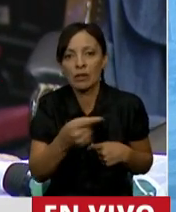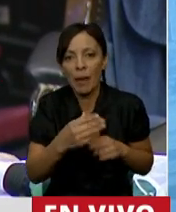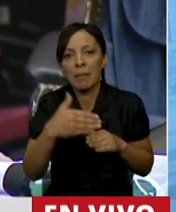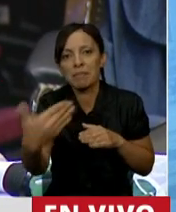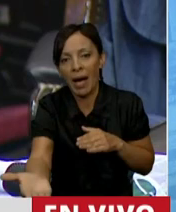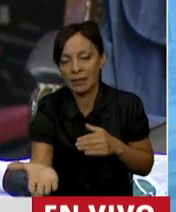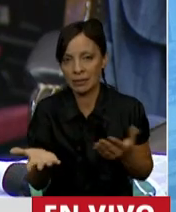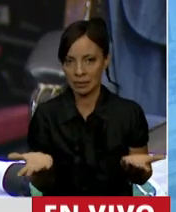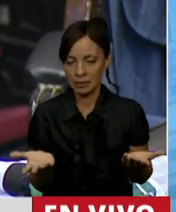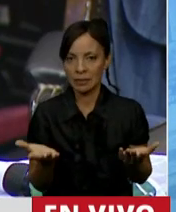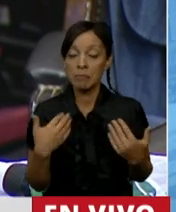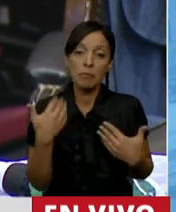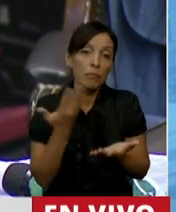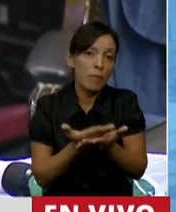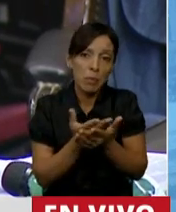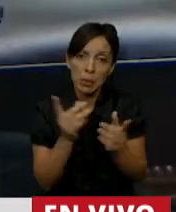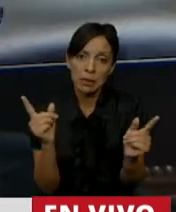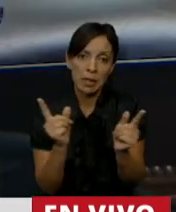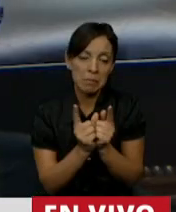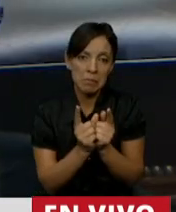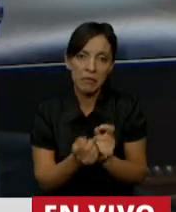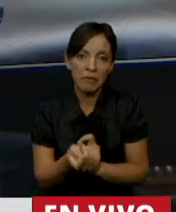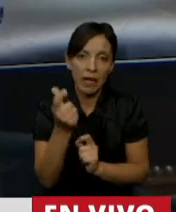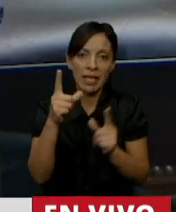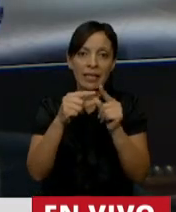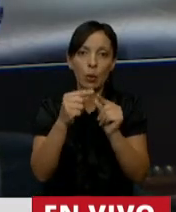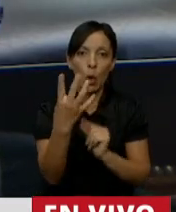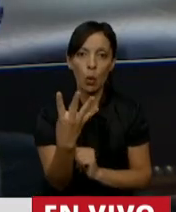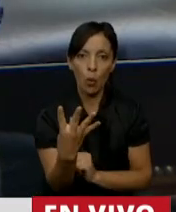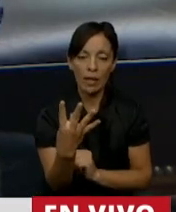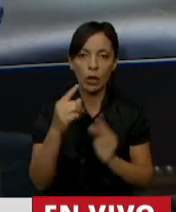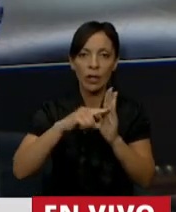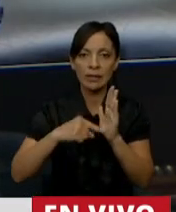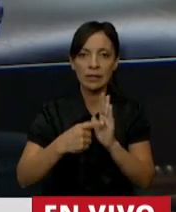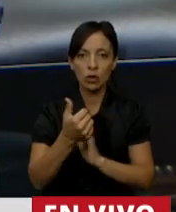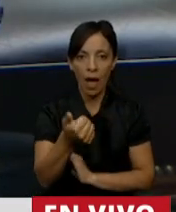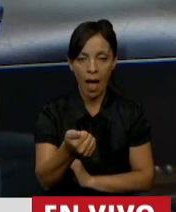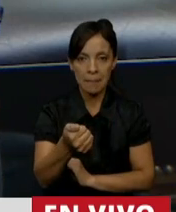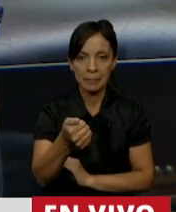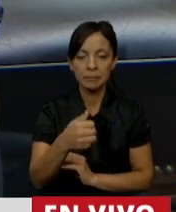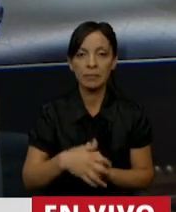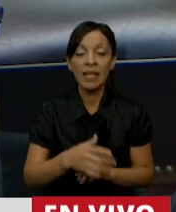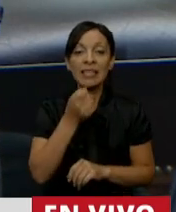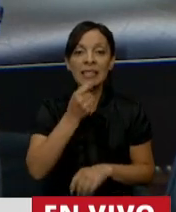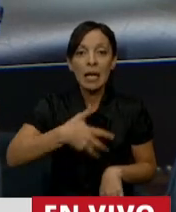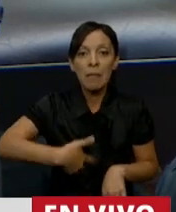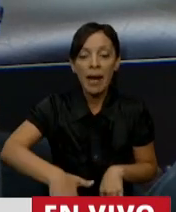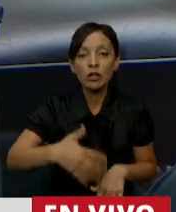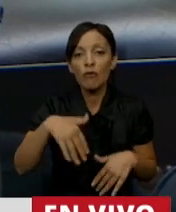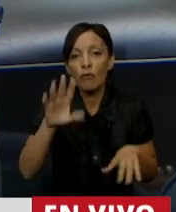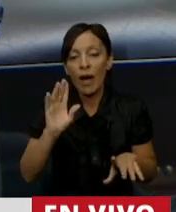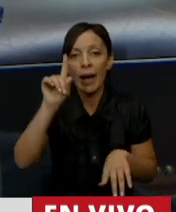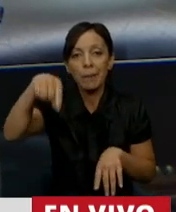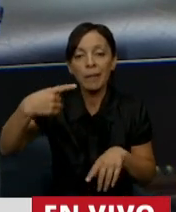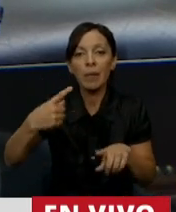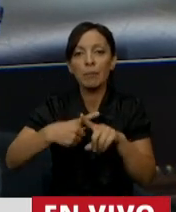Así que mi propuesta es muy simple, artículo 4, inciso A, si el embarazo fuera el resultado de una